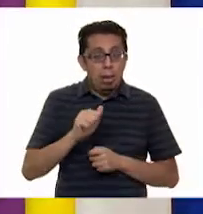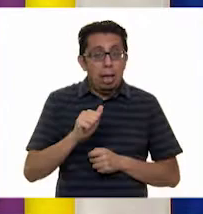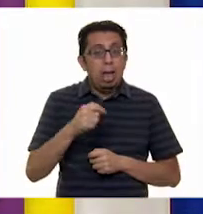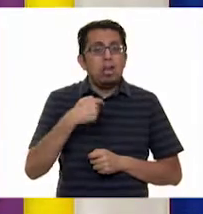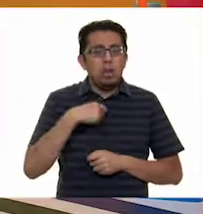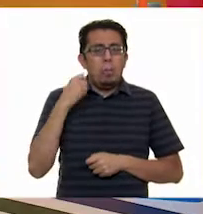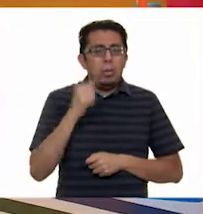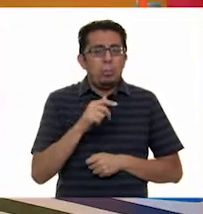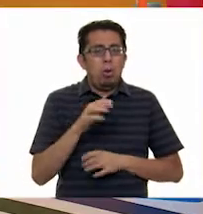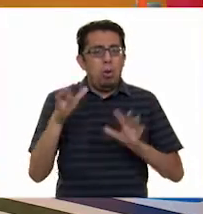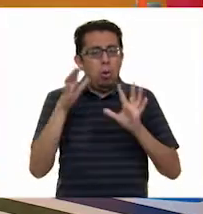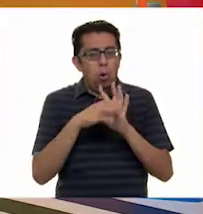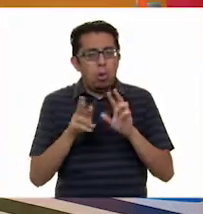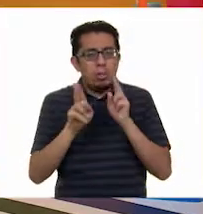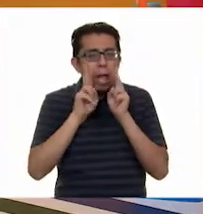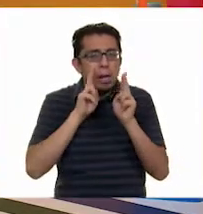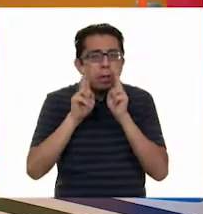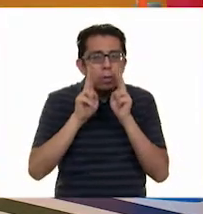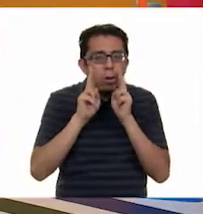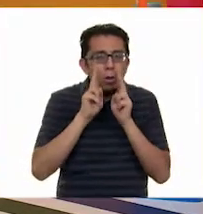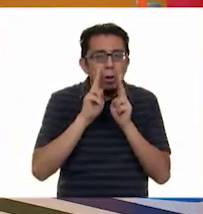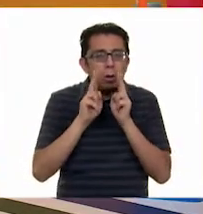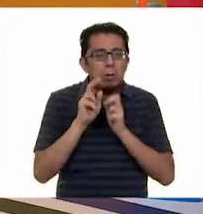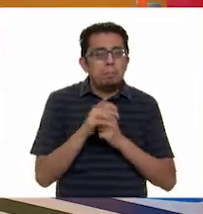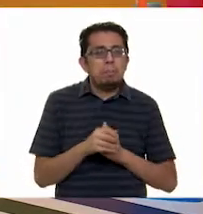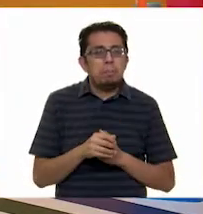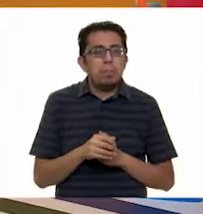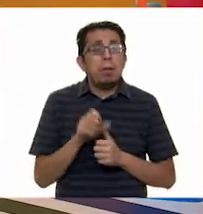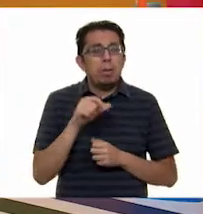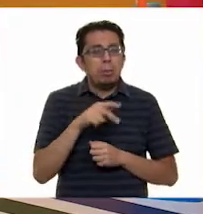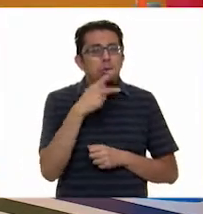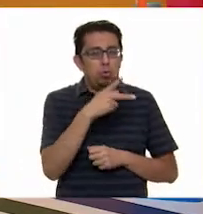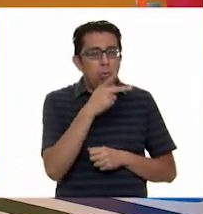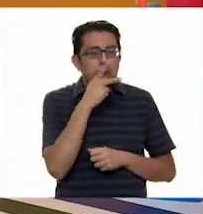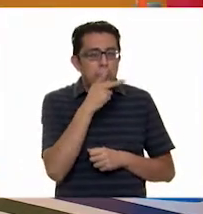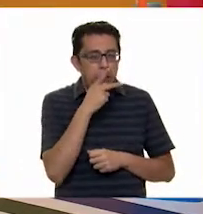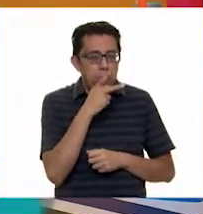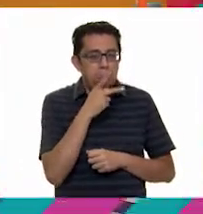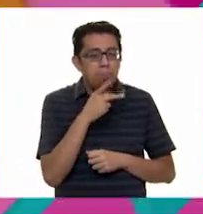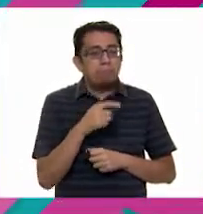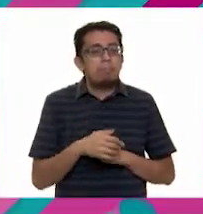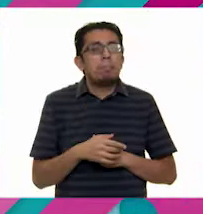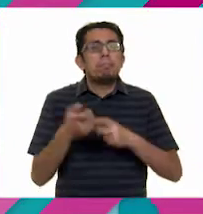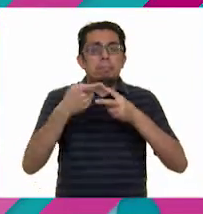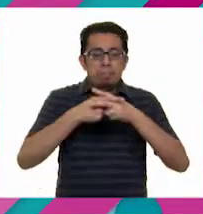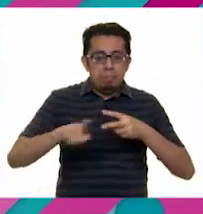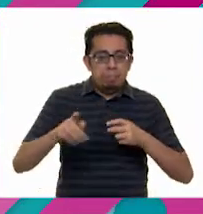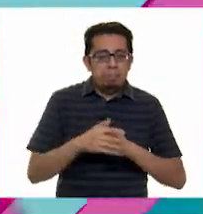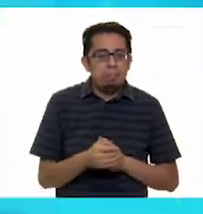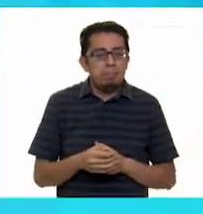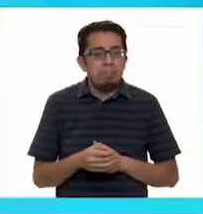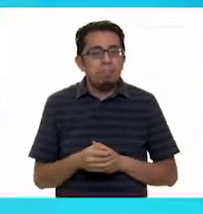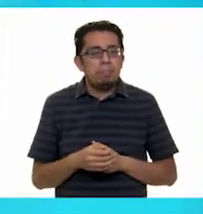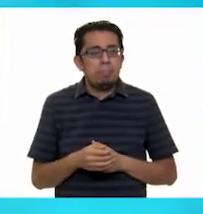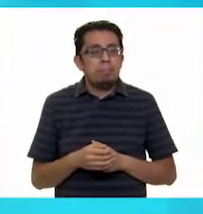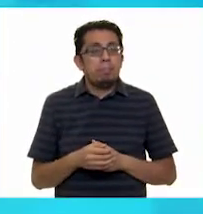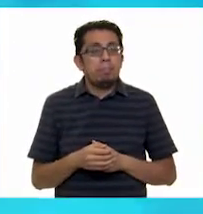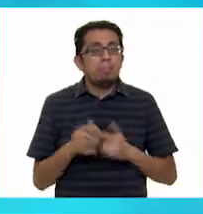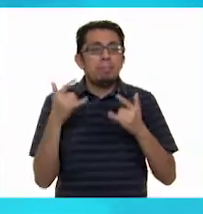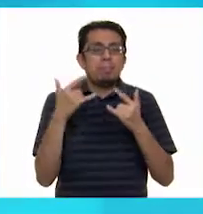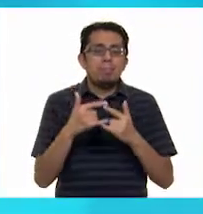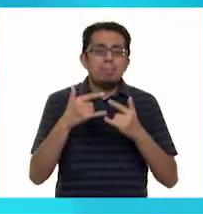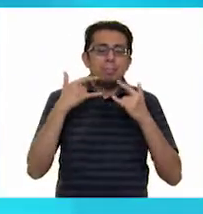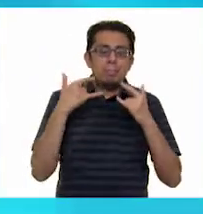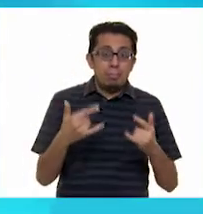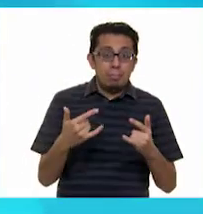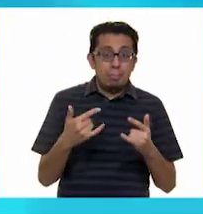narrador y del papá de Emma. Muy bien. ¿Listos? Entonces, empezamos. La historia